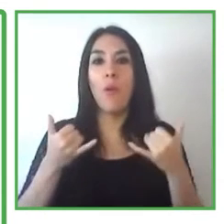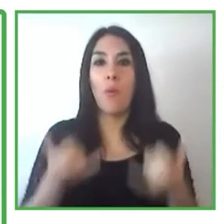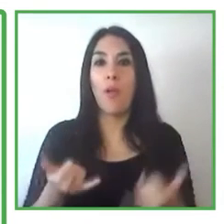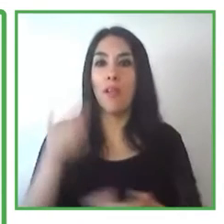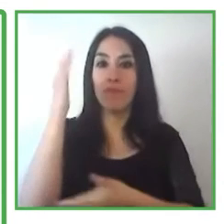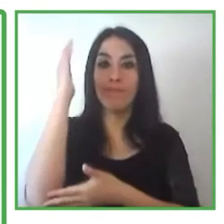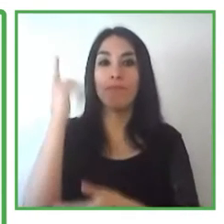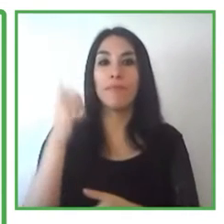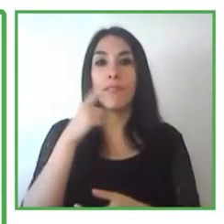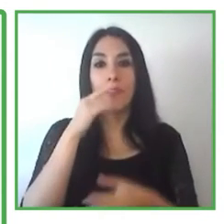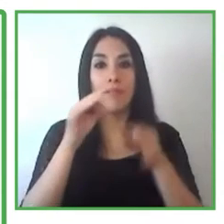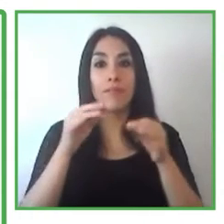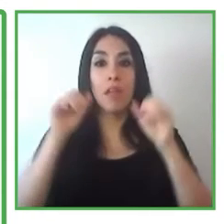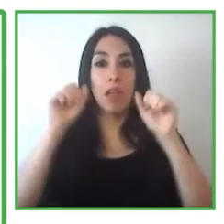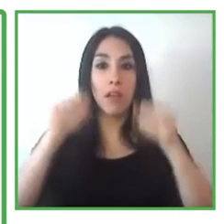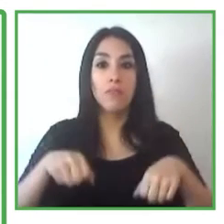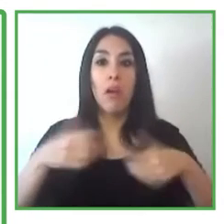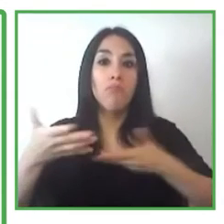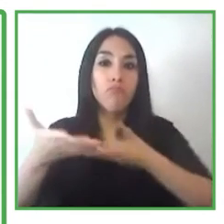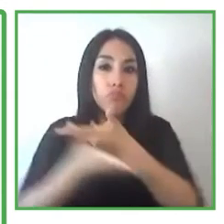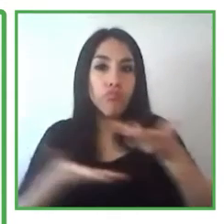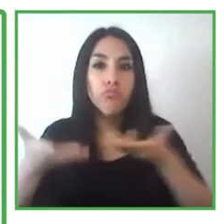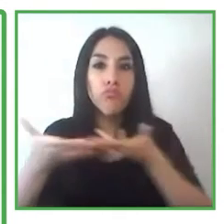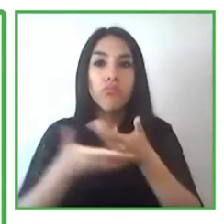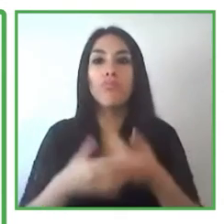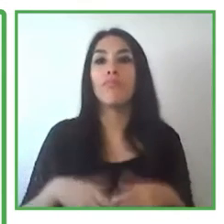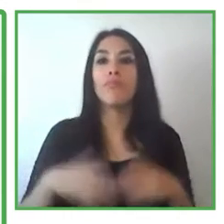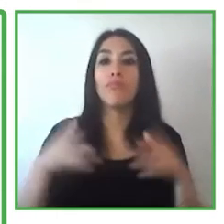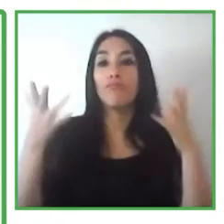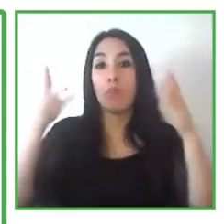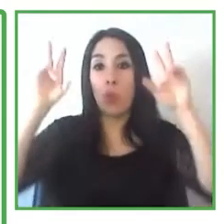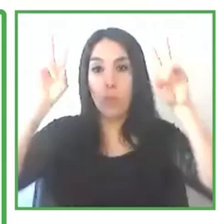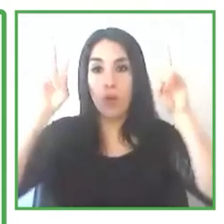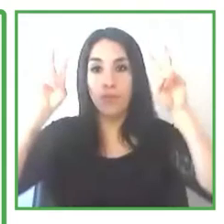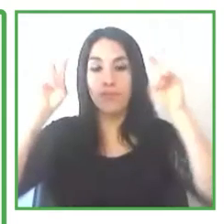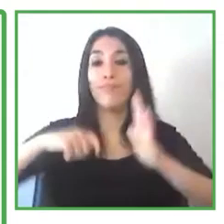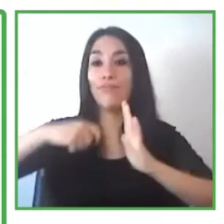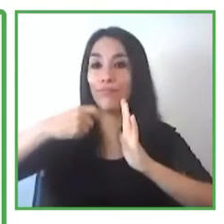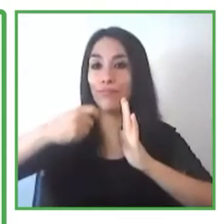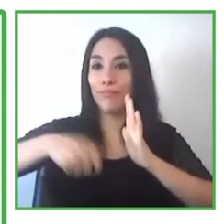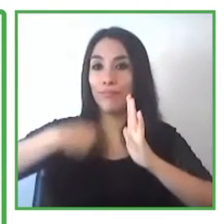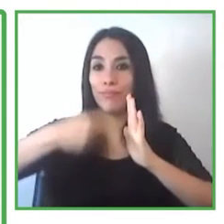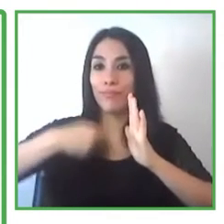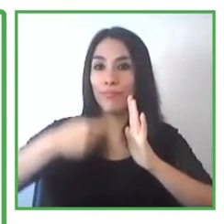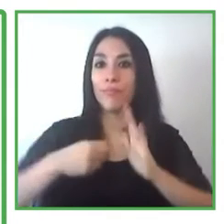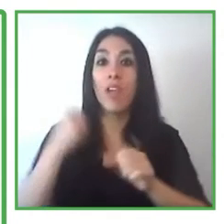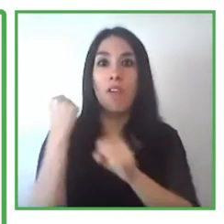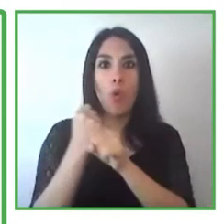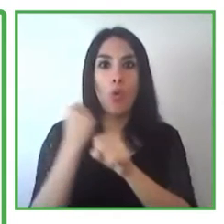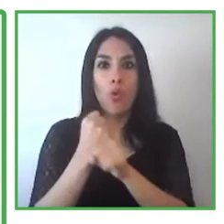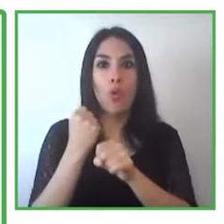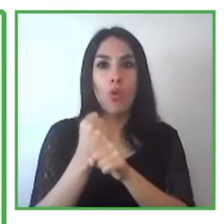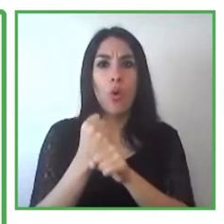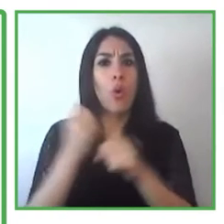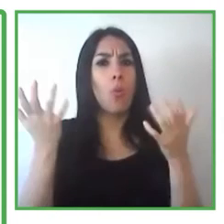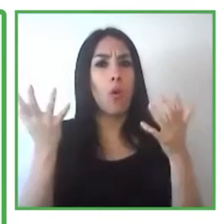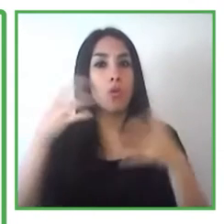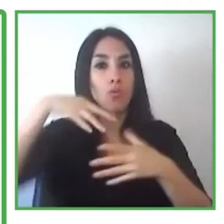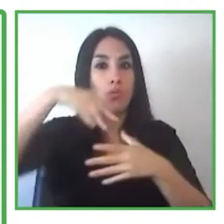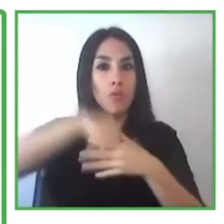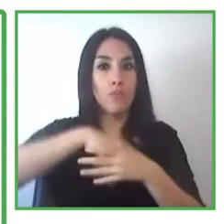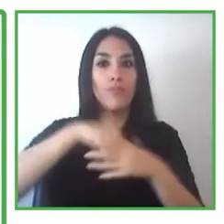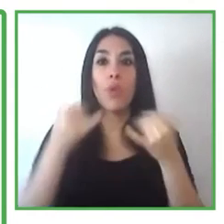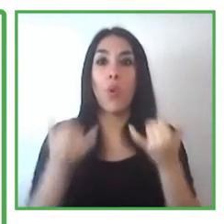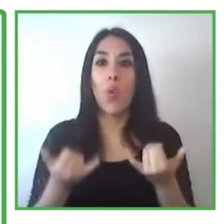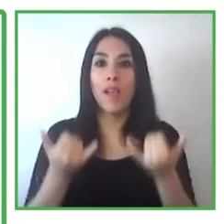el tema del programa Empleate en la modalidad inclusiva acá desde San José de Costa Rica.